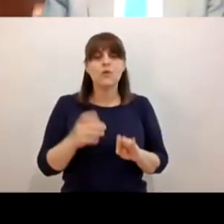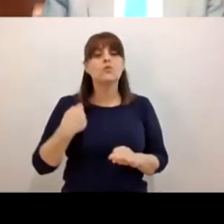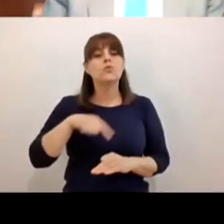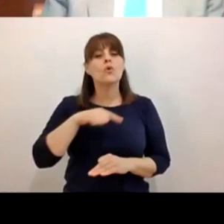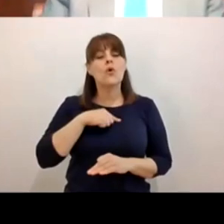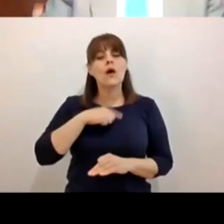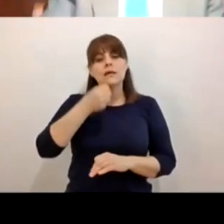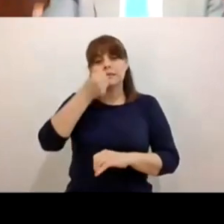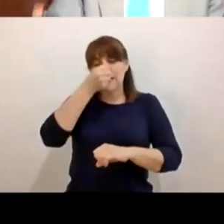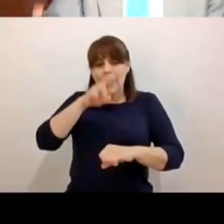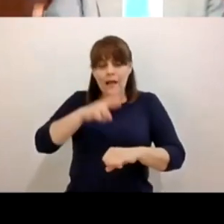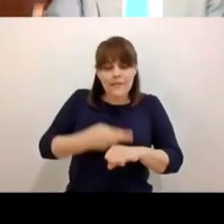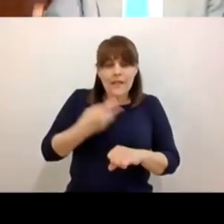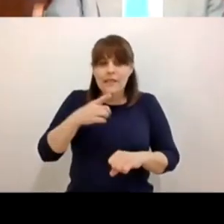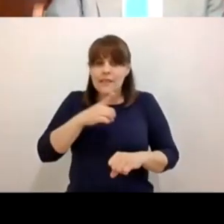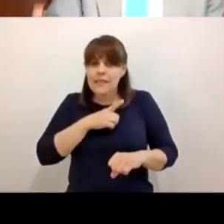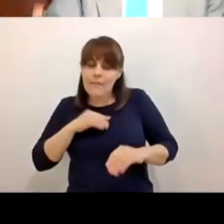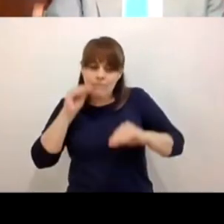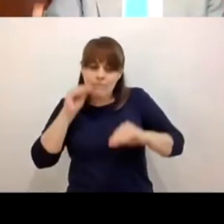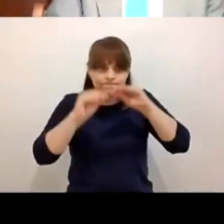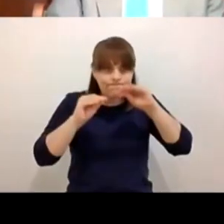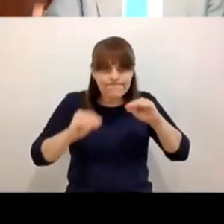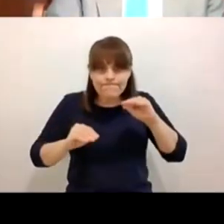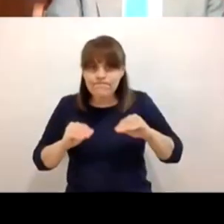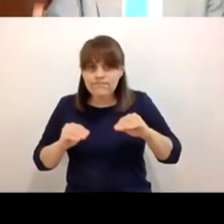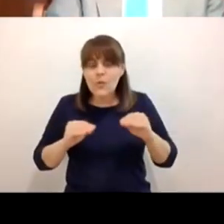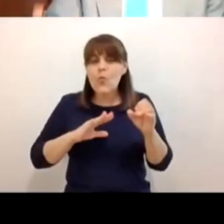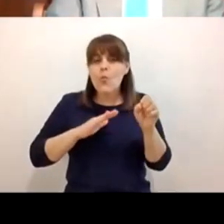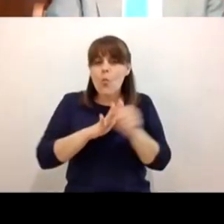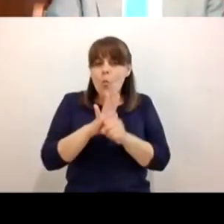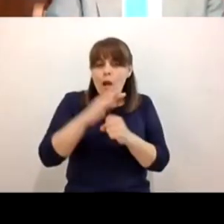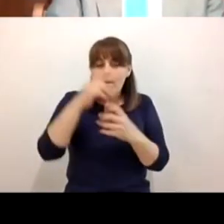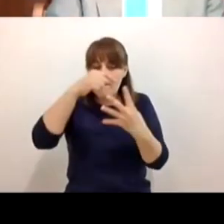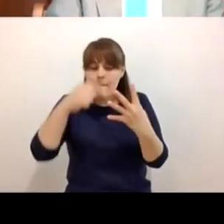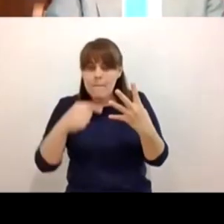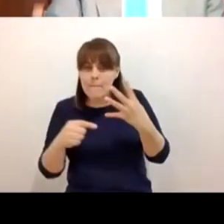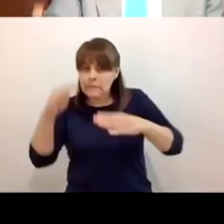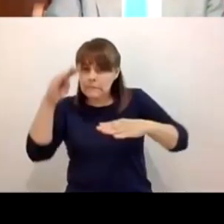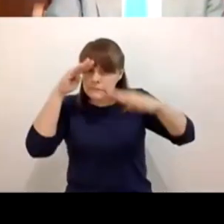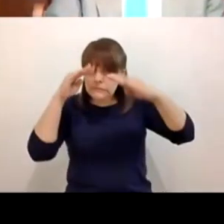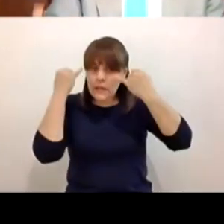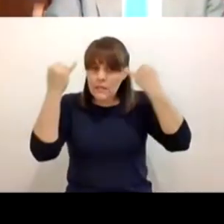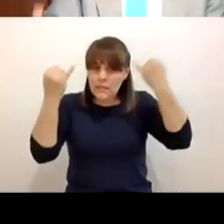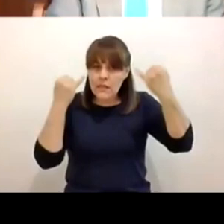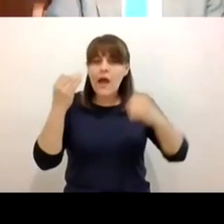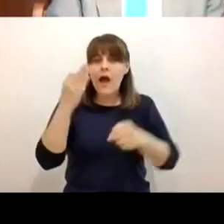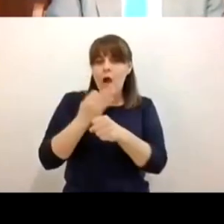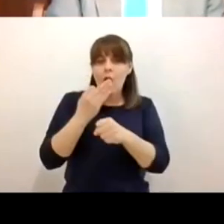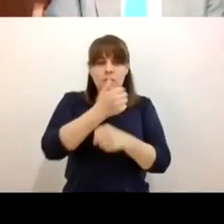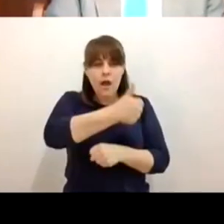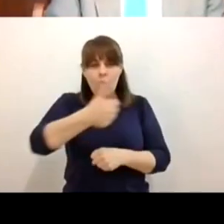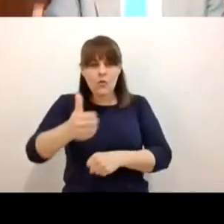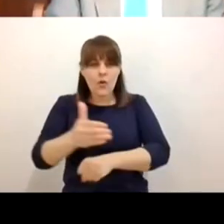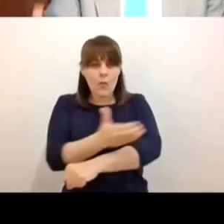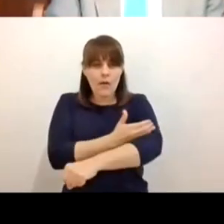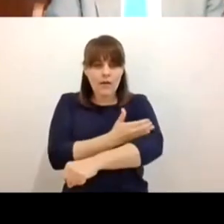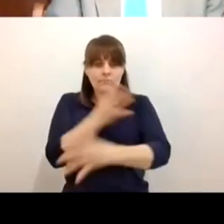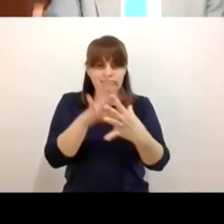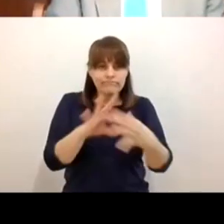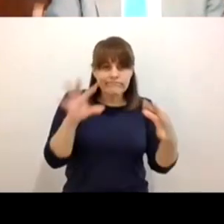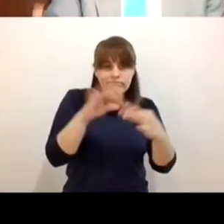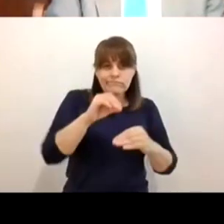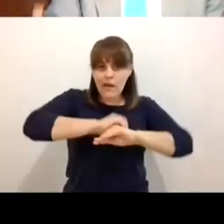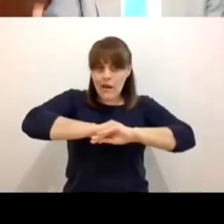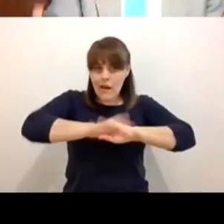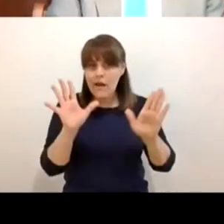diseñando distintos criterios con una agenda muy clara creo que la fueron delineando mis compañeros cuatro puntos muy específicos